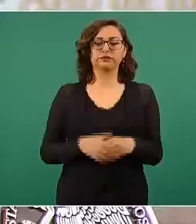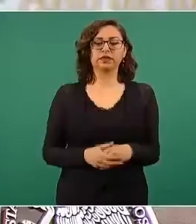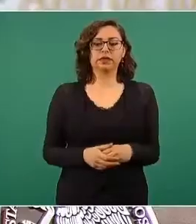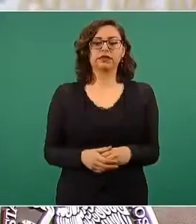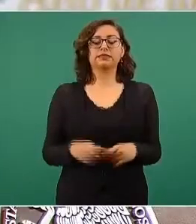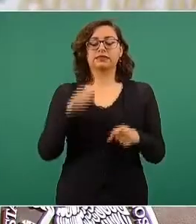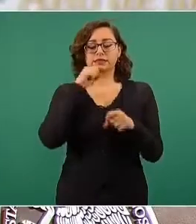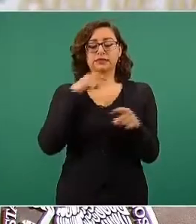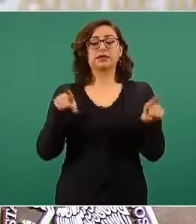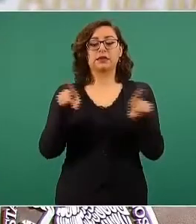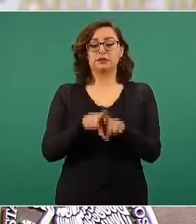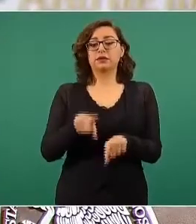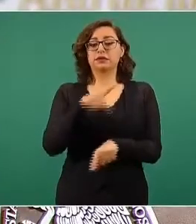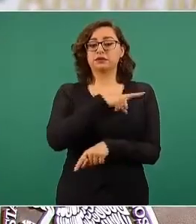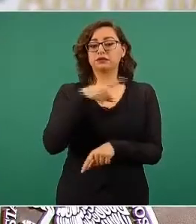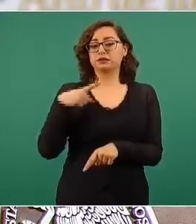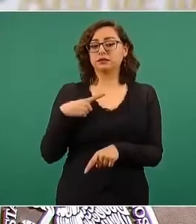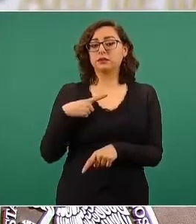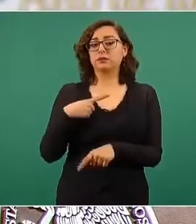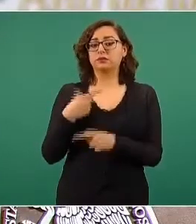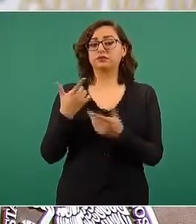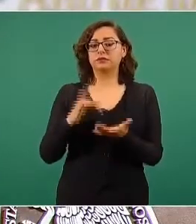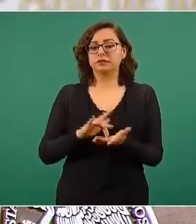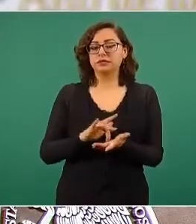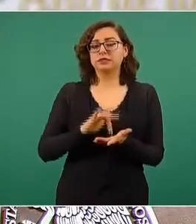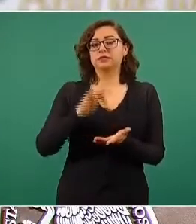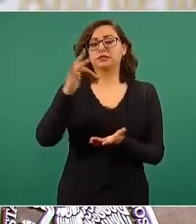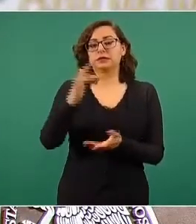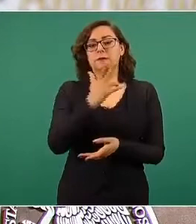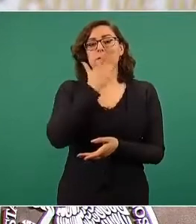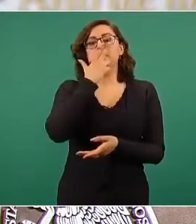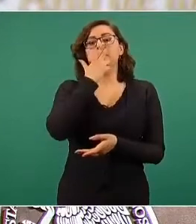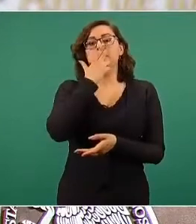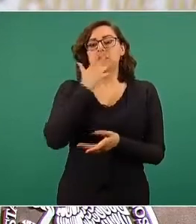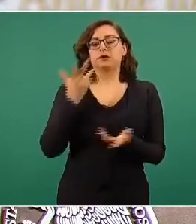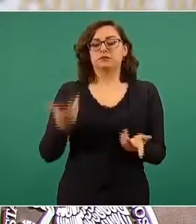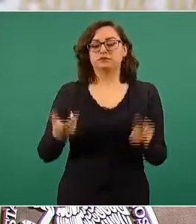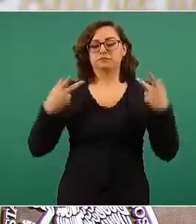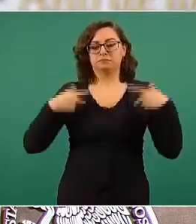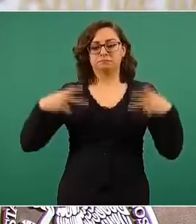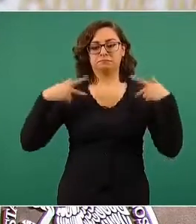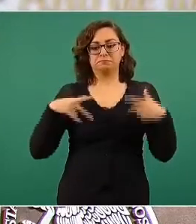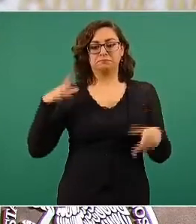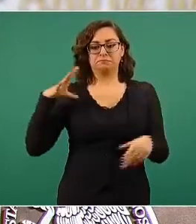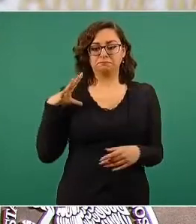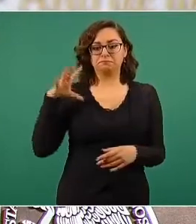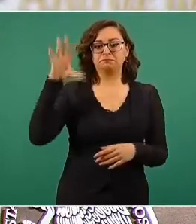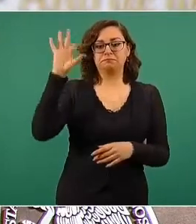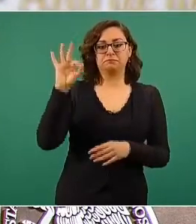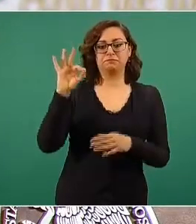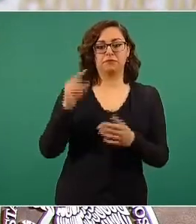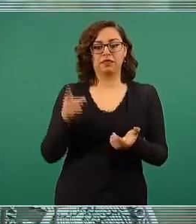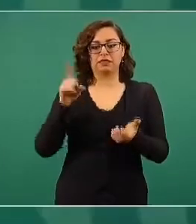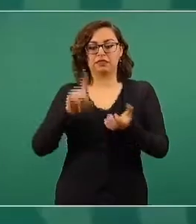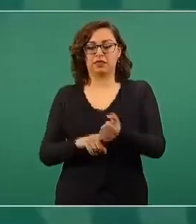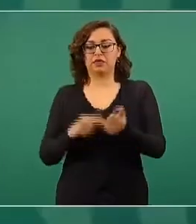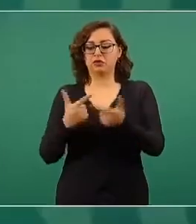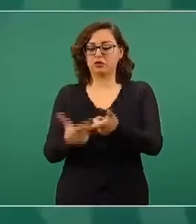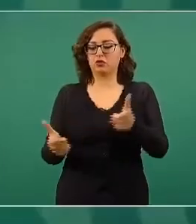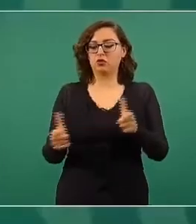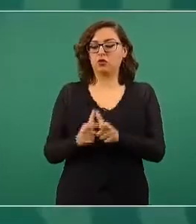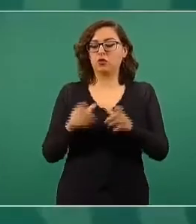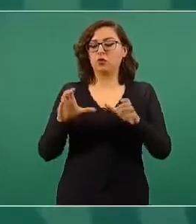también dedicamos a los brigadistas, a la Brigada